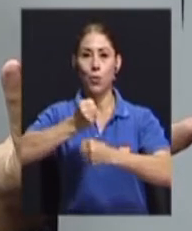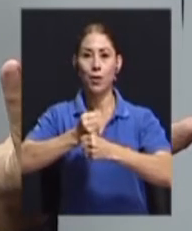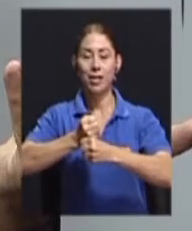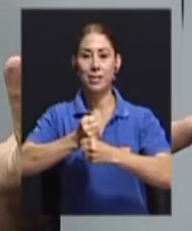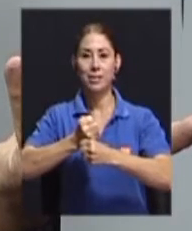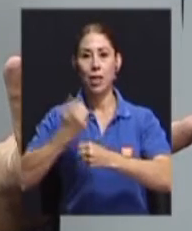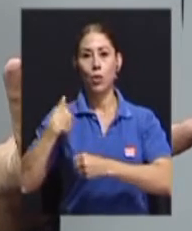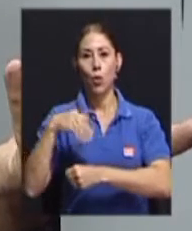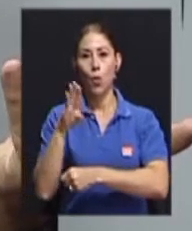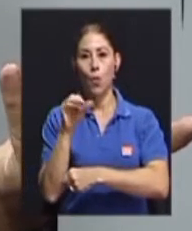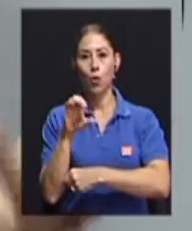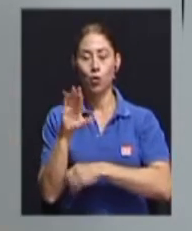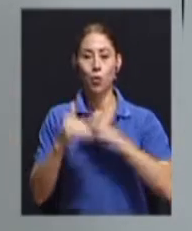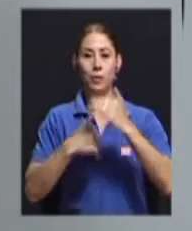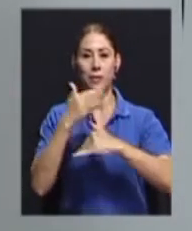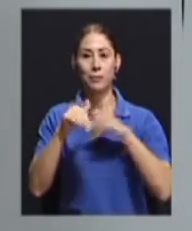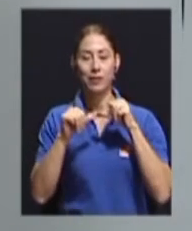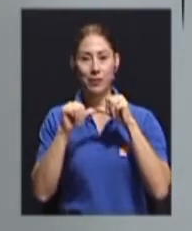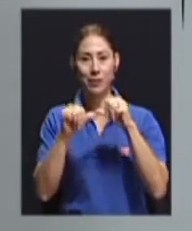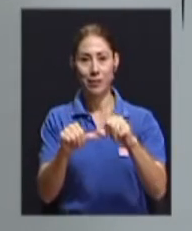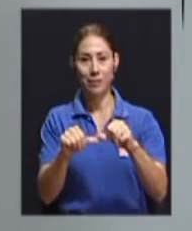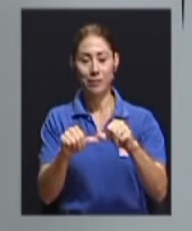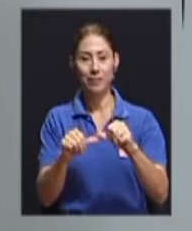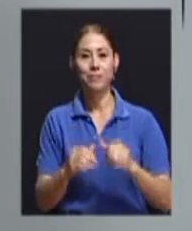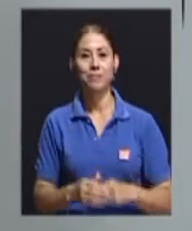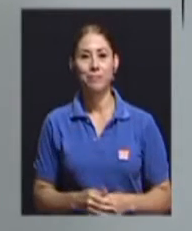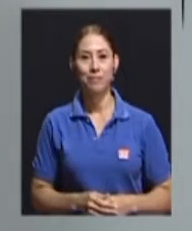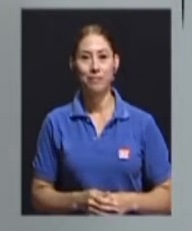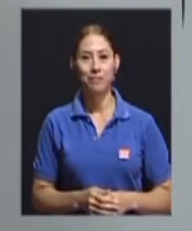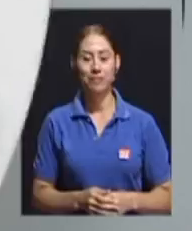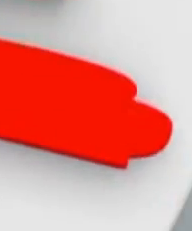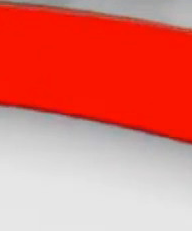Bosco. Regresamos una vez que el canal nos invite a hacerlo.